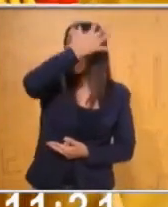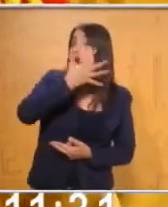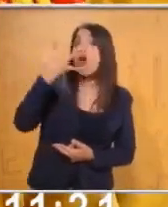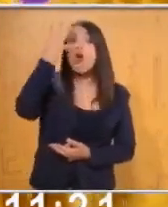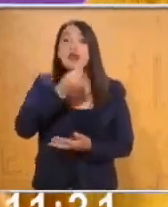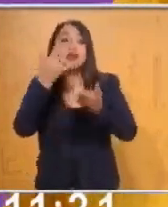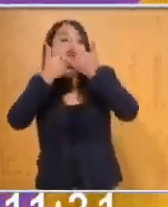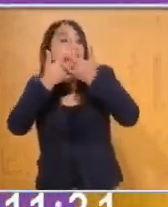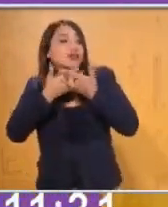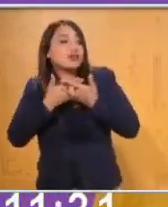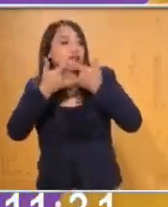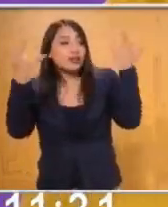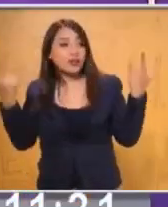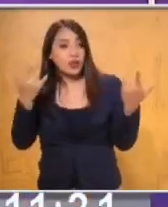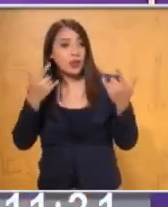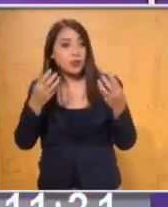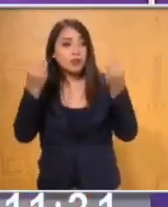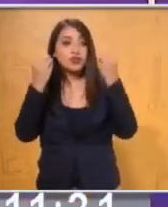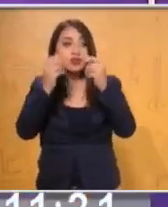atención.